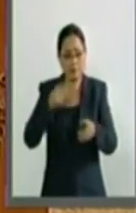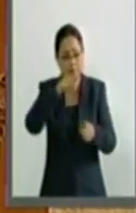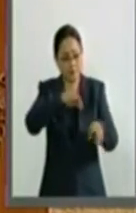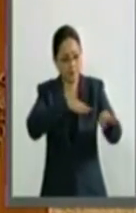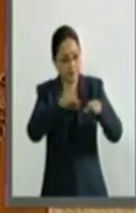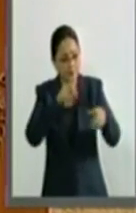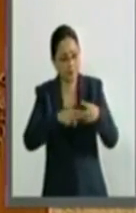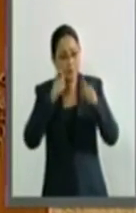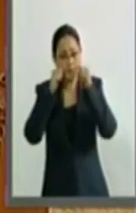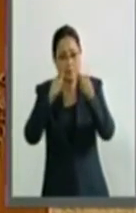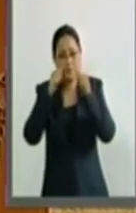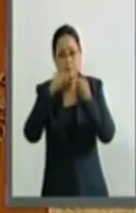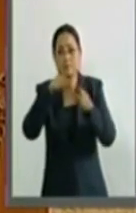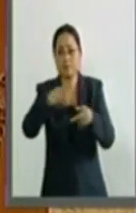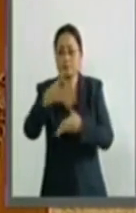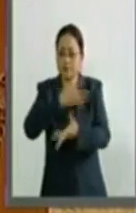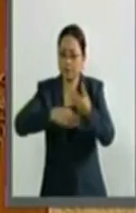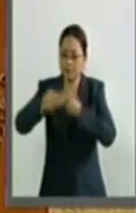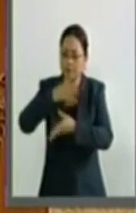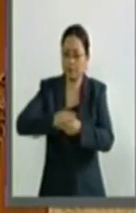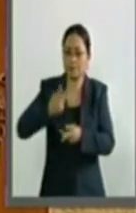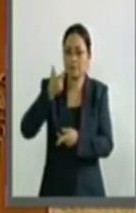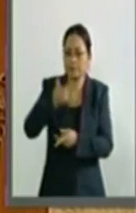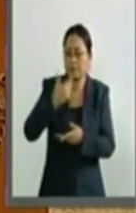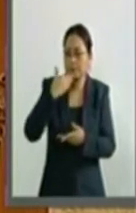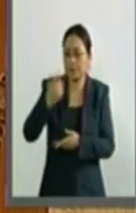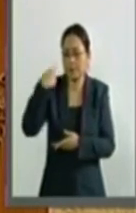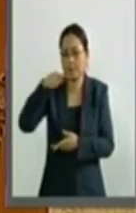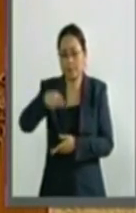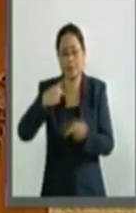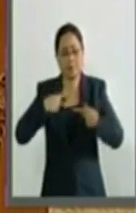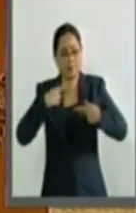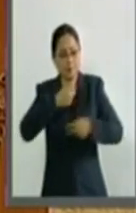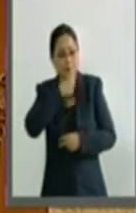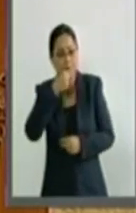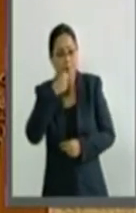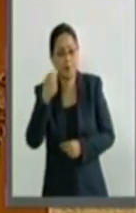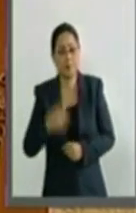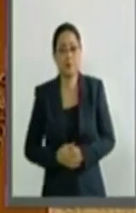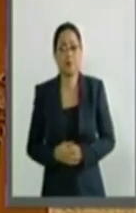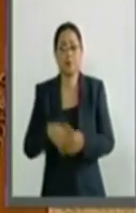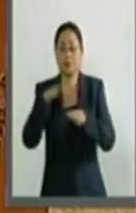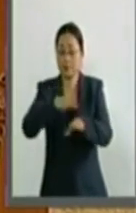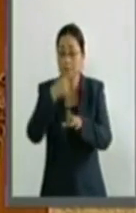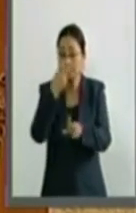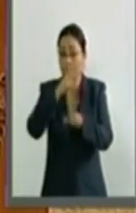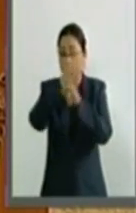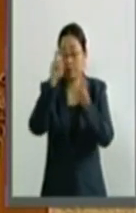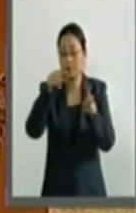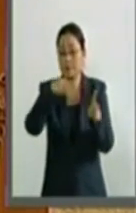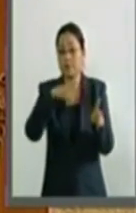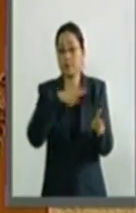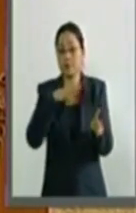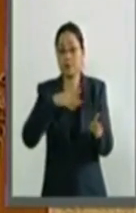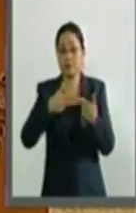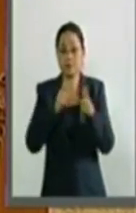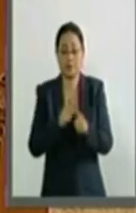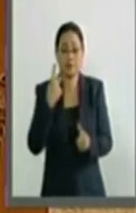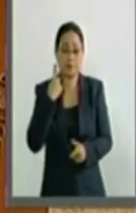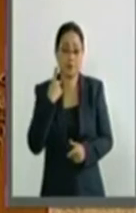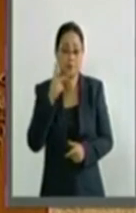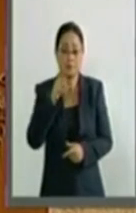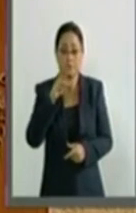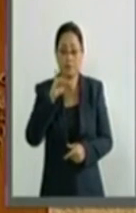asistencia y las retribuciones justas para nuestros adultos mayores. En este tenor, los integrantes del grupo parlamentario del PRI